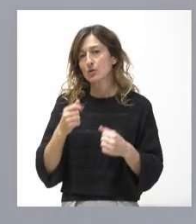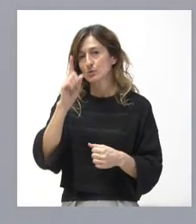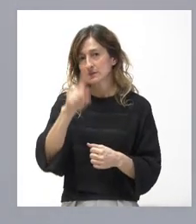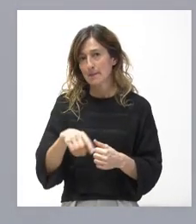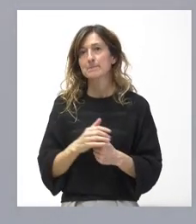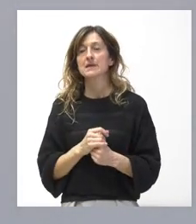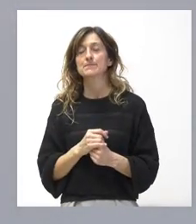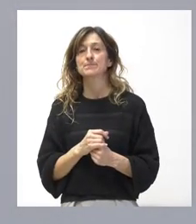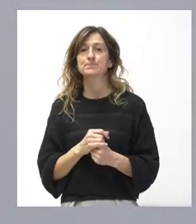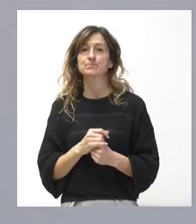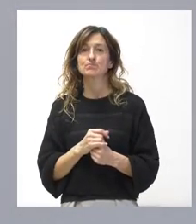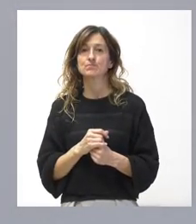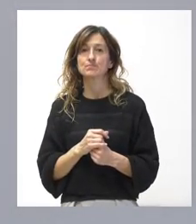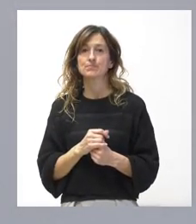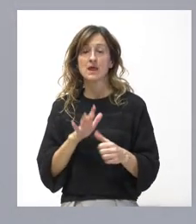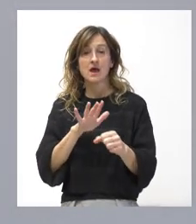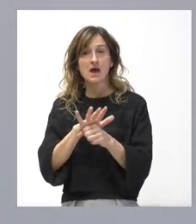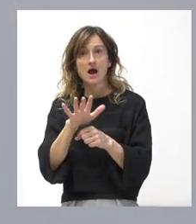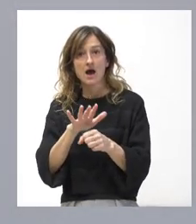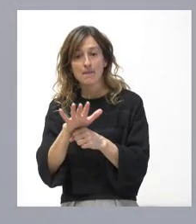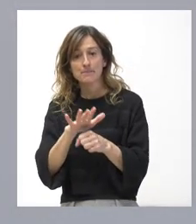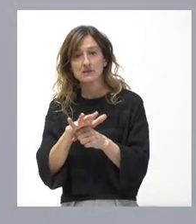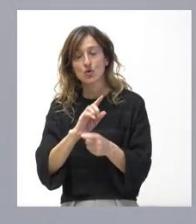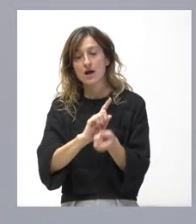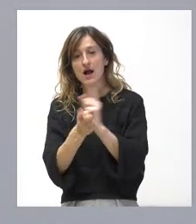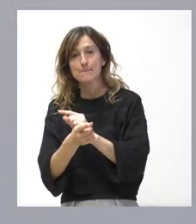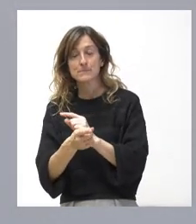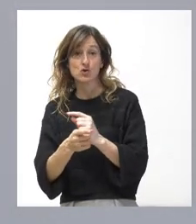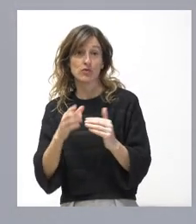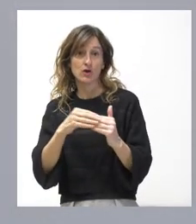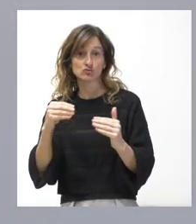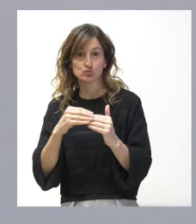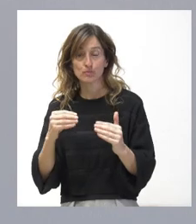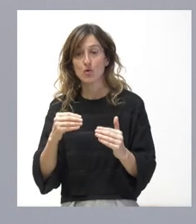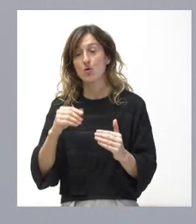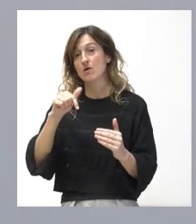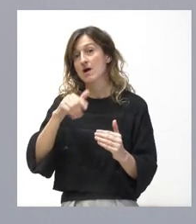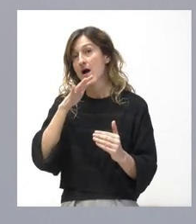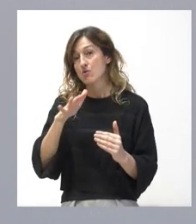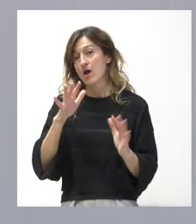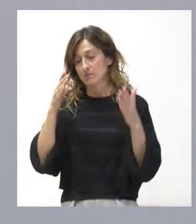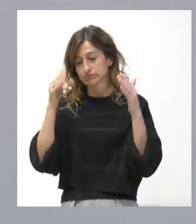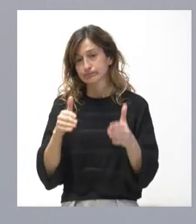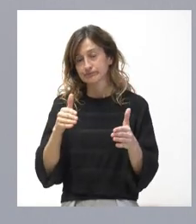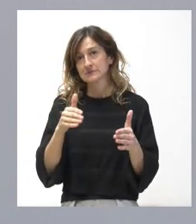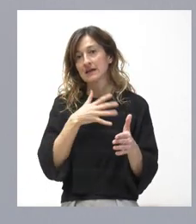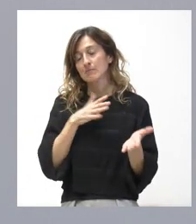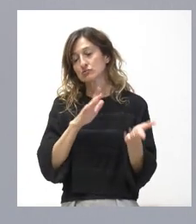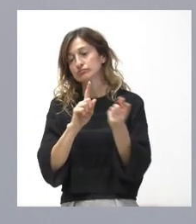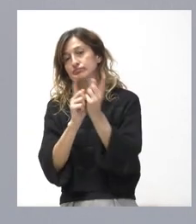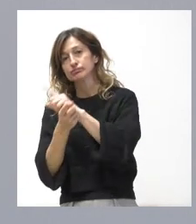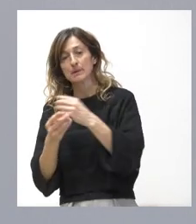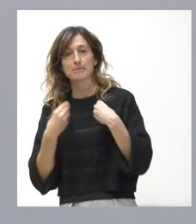En el ámbito de los cambios de consumo en el que estamos en este momento inmersos hacia una vida más saludable